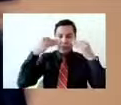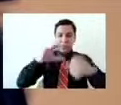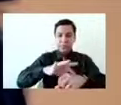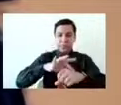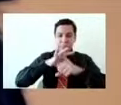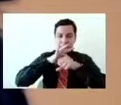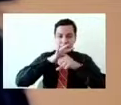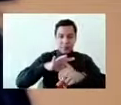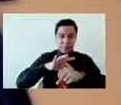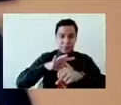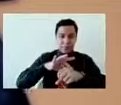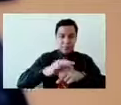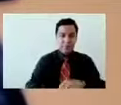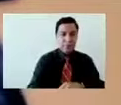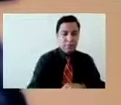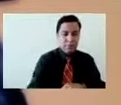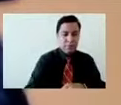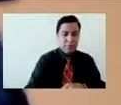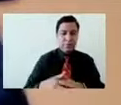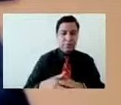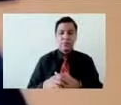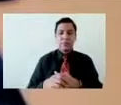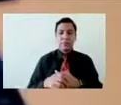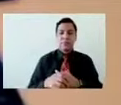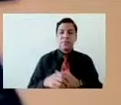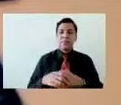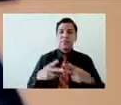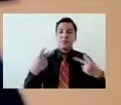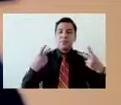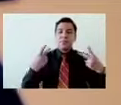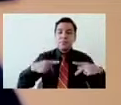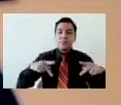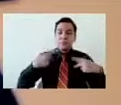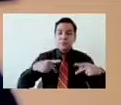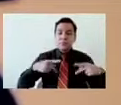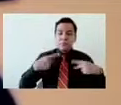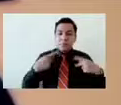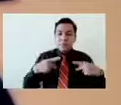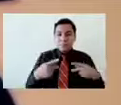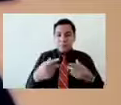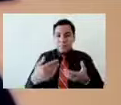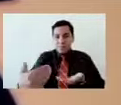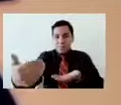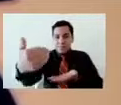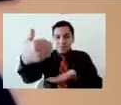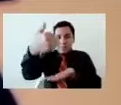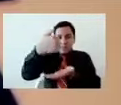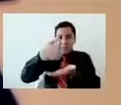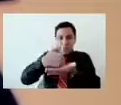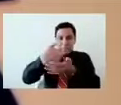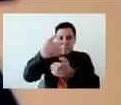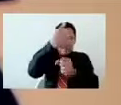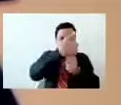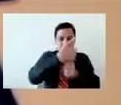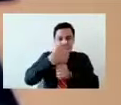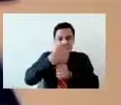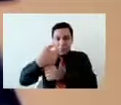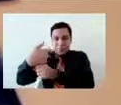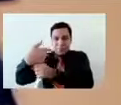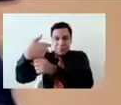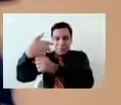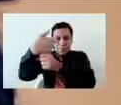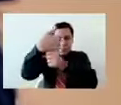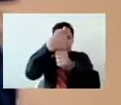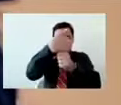se nos obligó a entrar a la intimidad. Exacto. ¿No? Y entonces